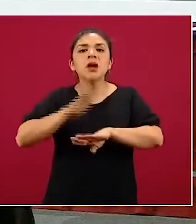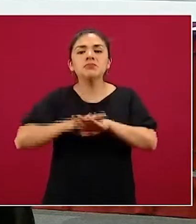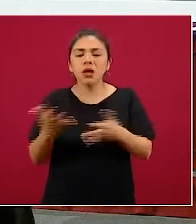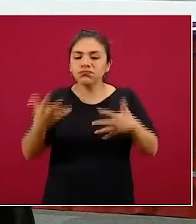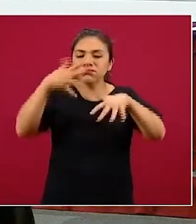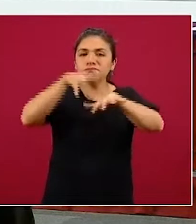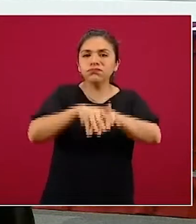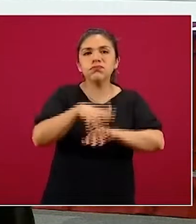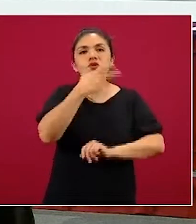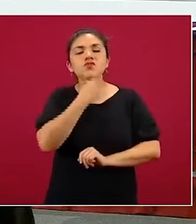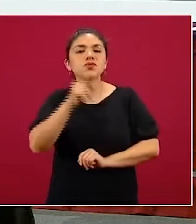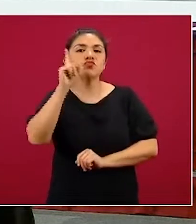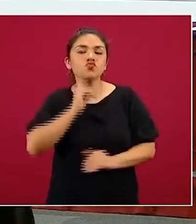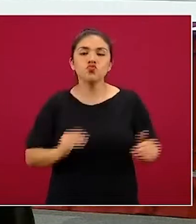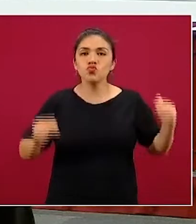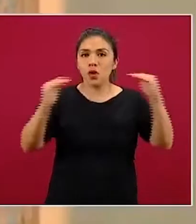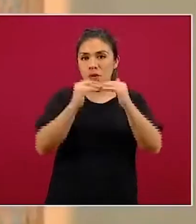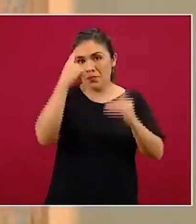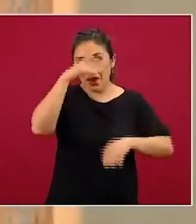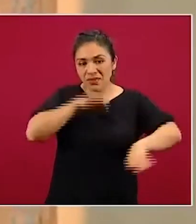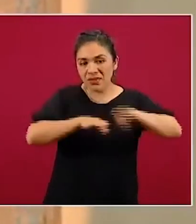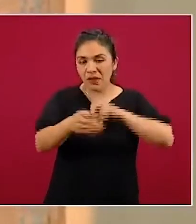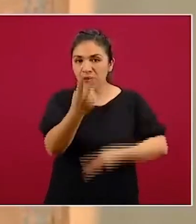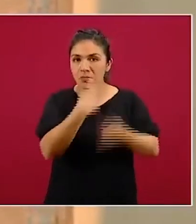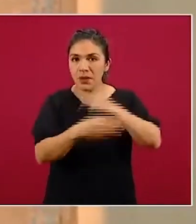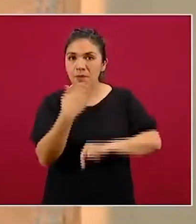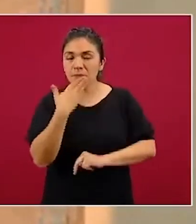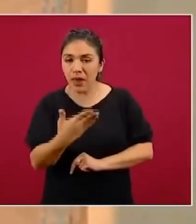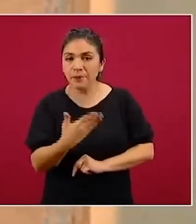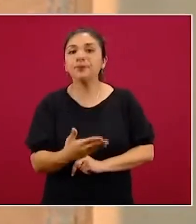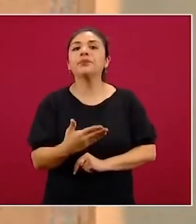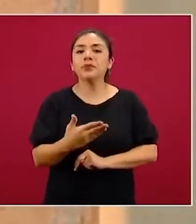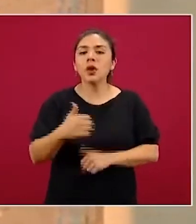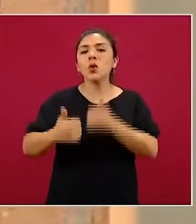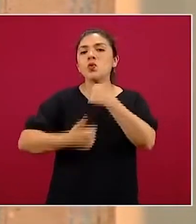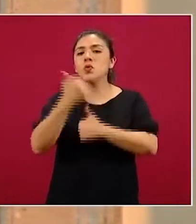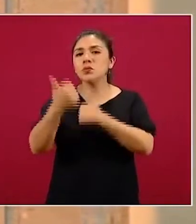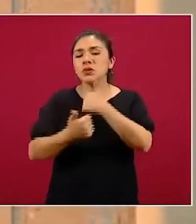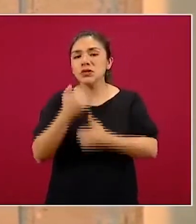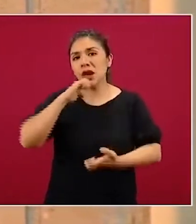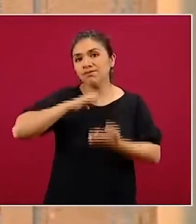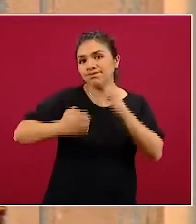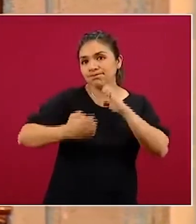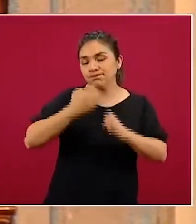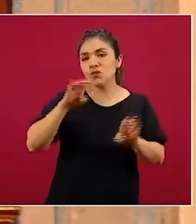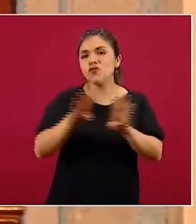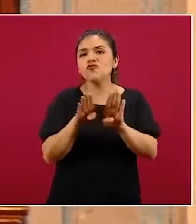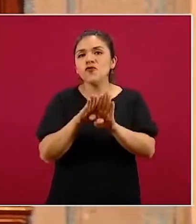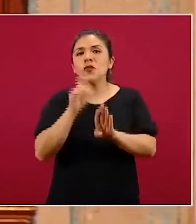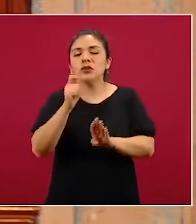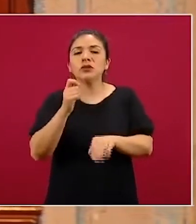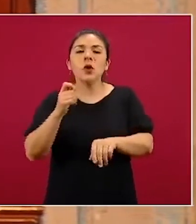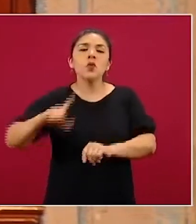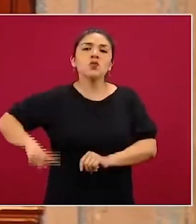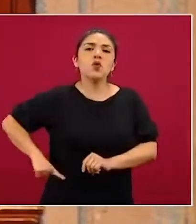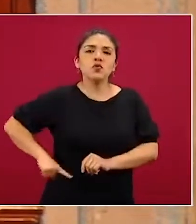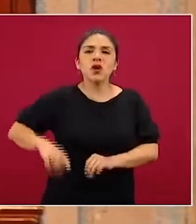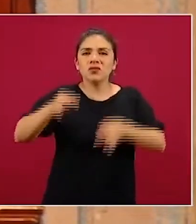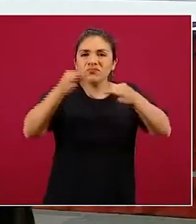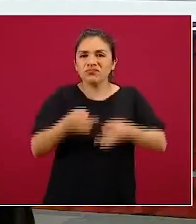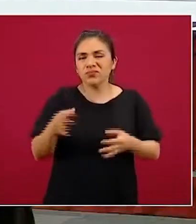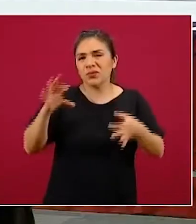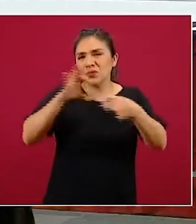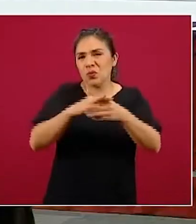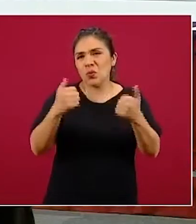inclusión laboral y la productividad del trabajo. La quinta es la competencia y competitividad y de manera transversal el Estado de derecho. Antes